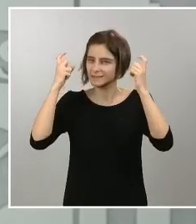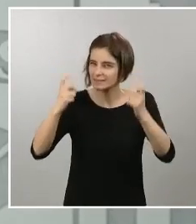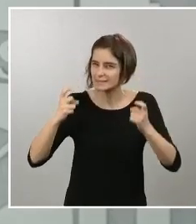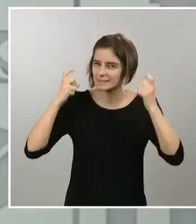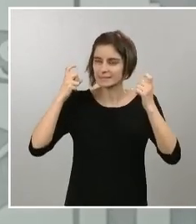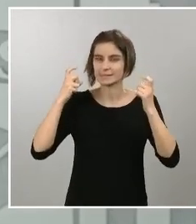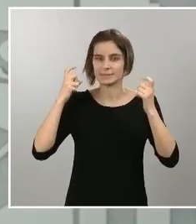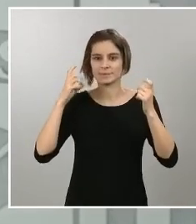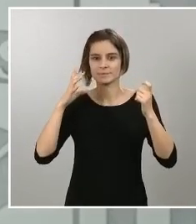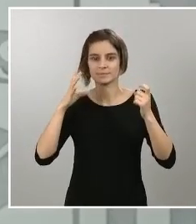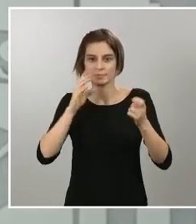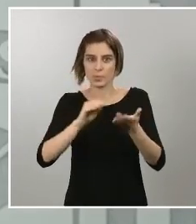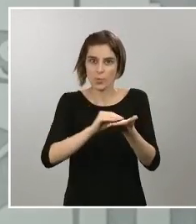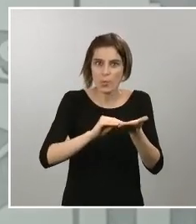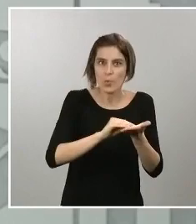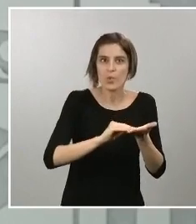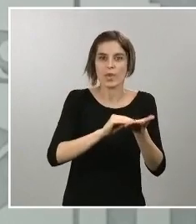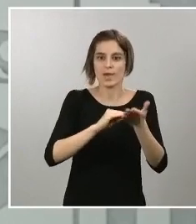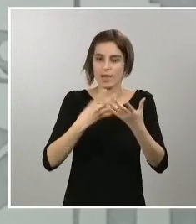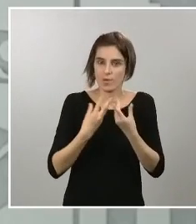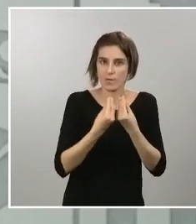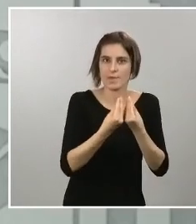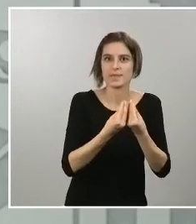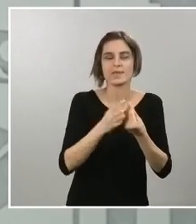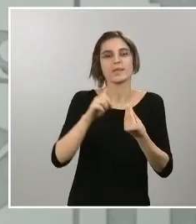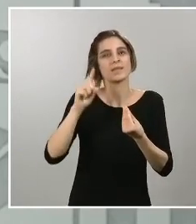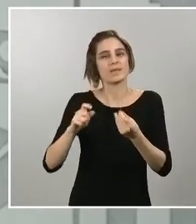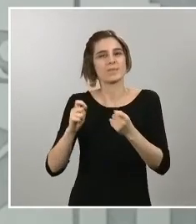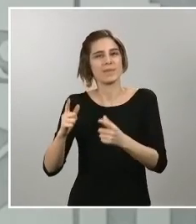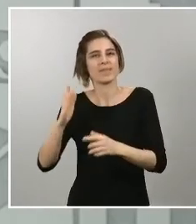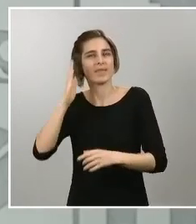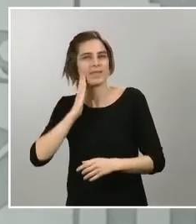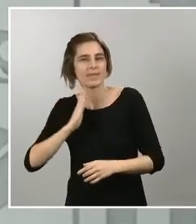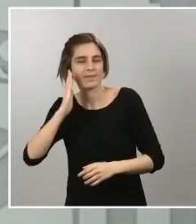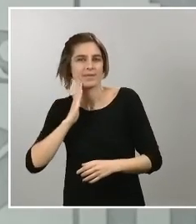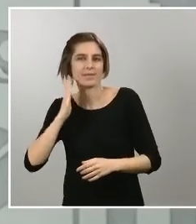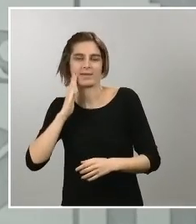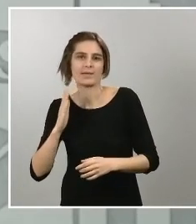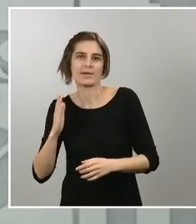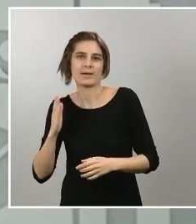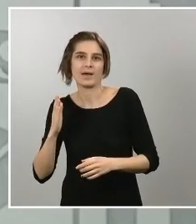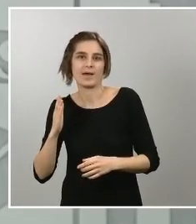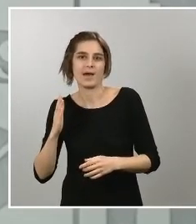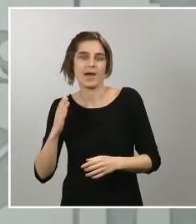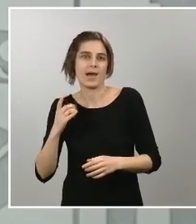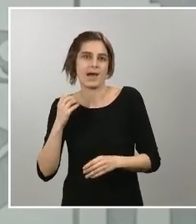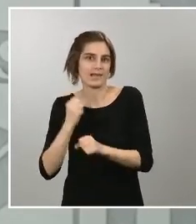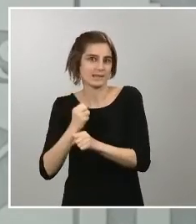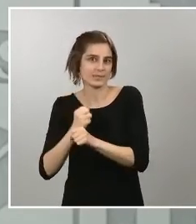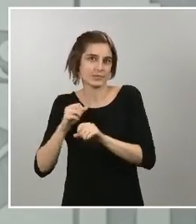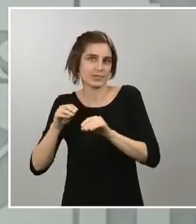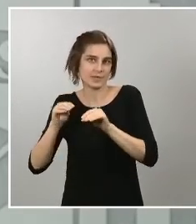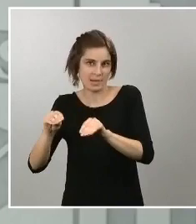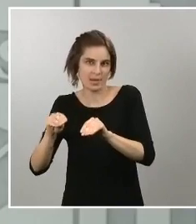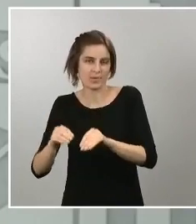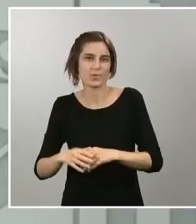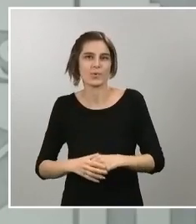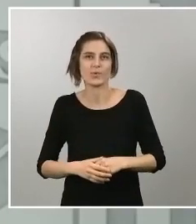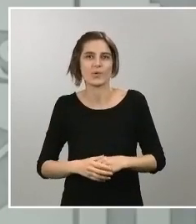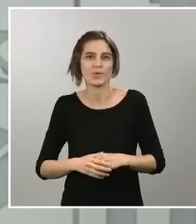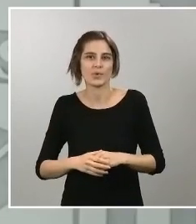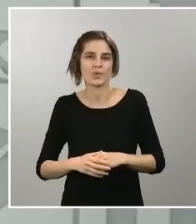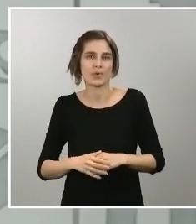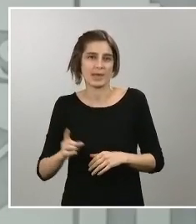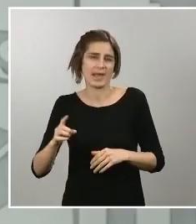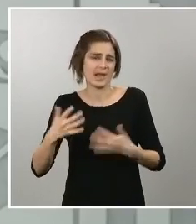acompañar, sino también por dar cálidez al conjunto de las actuaciones sanitarias que vienen desarrollando en condiciones a